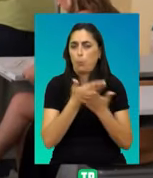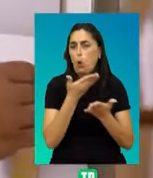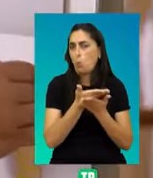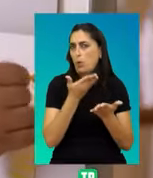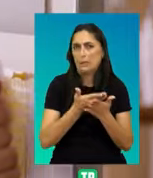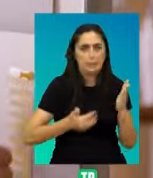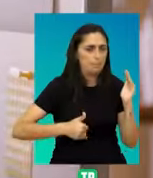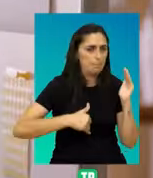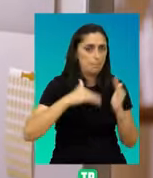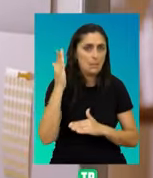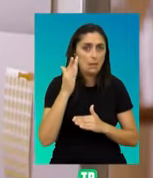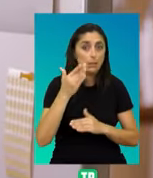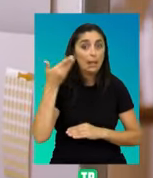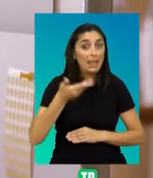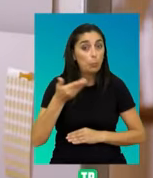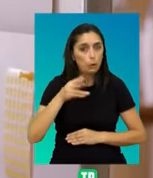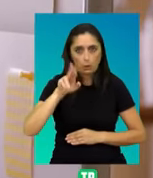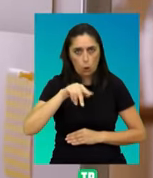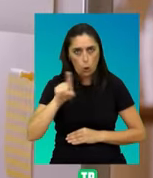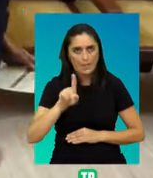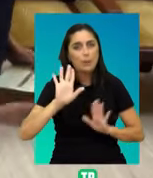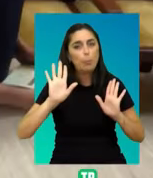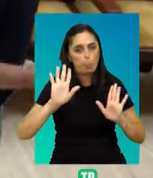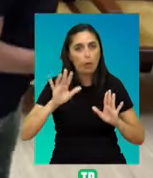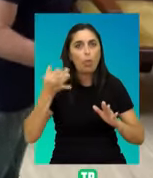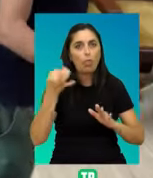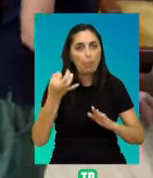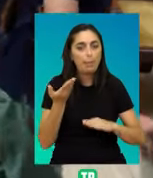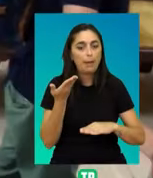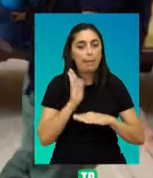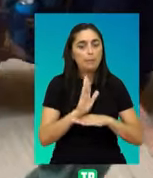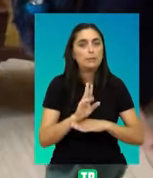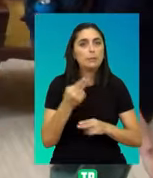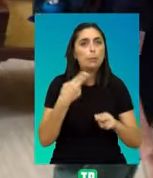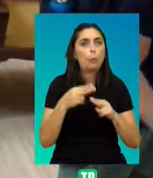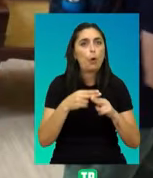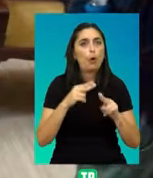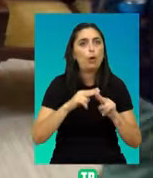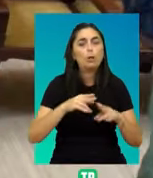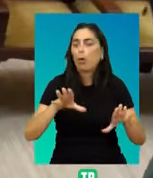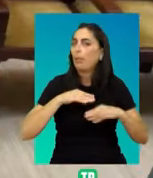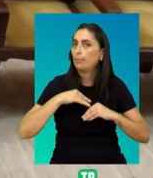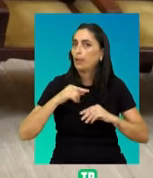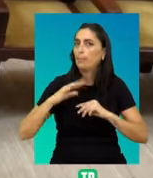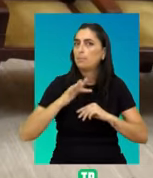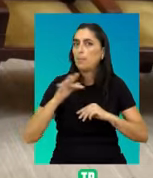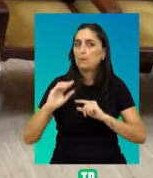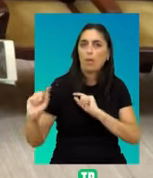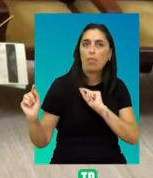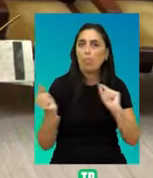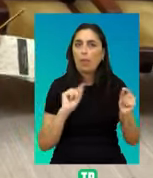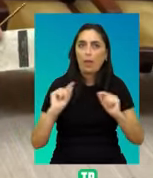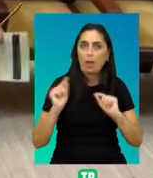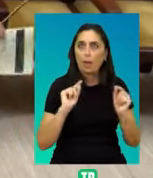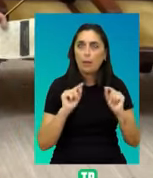pesar de no ser vinculantes, deben ser consideradas por los representantes políticos y generan un amplio debate de cuestiones que se